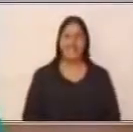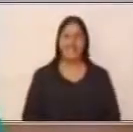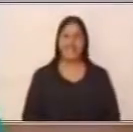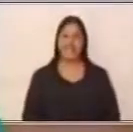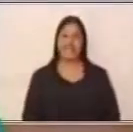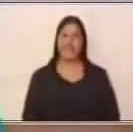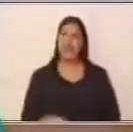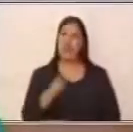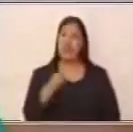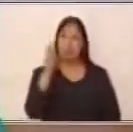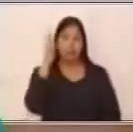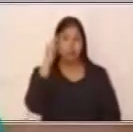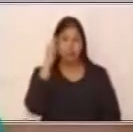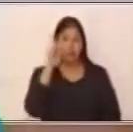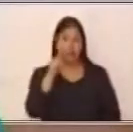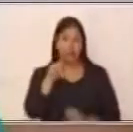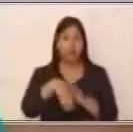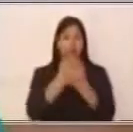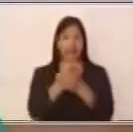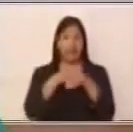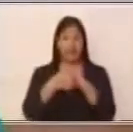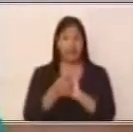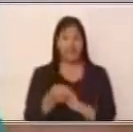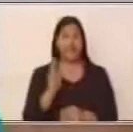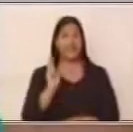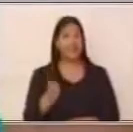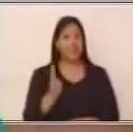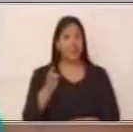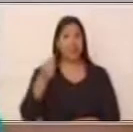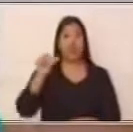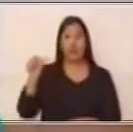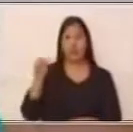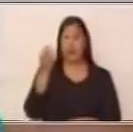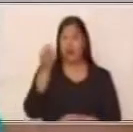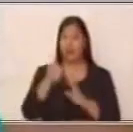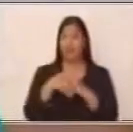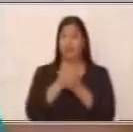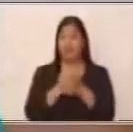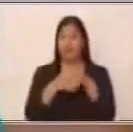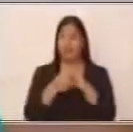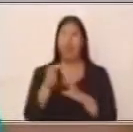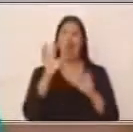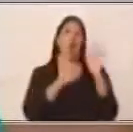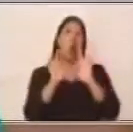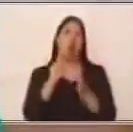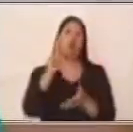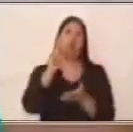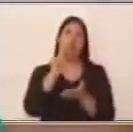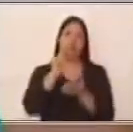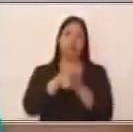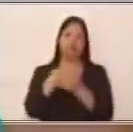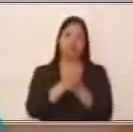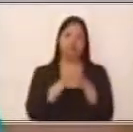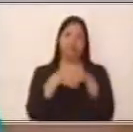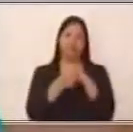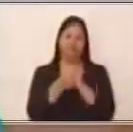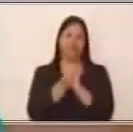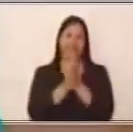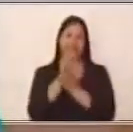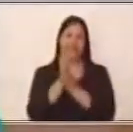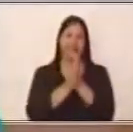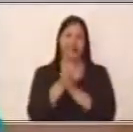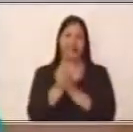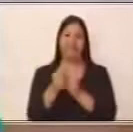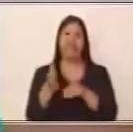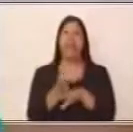empezar, te recomiendo que laves tus manos constantemente con agua y jabón o bien utilices gel antibacterial